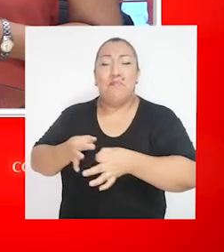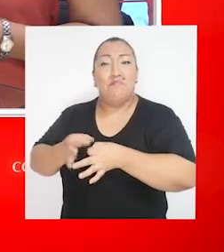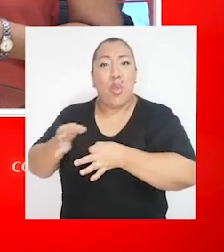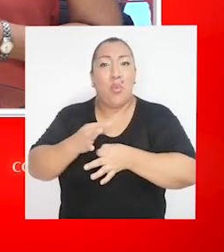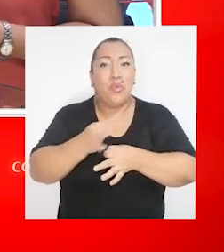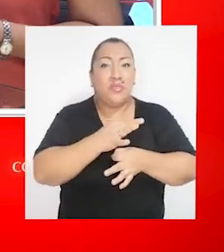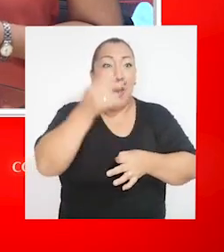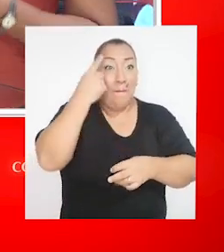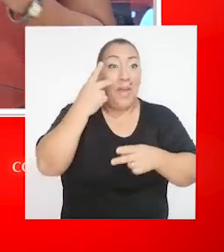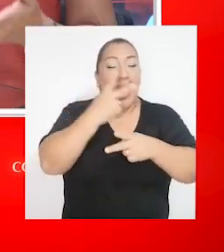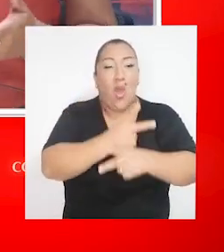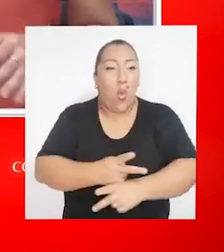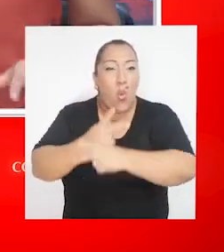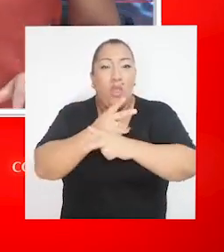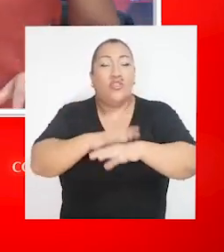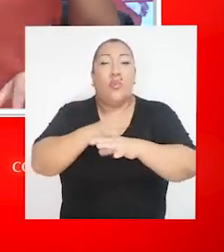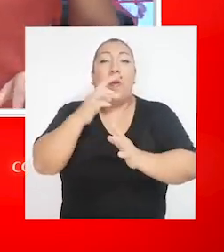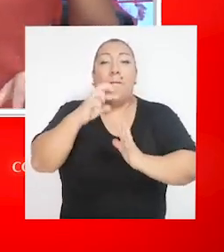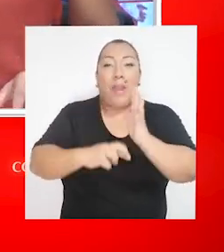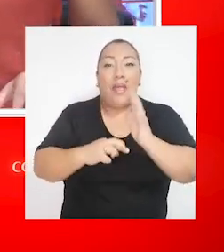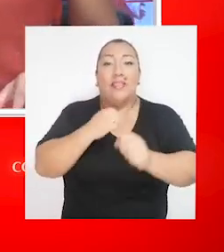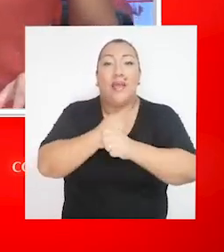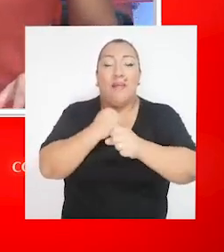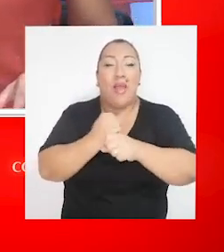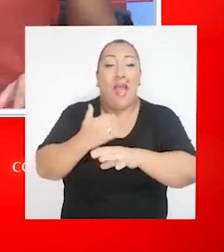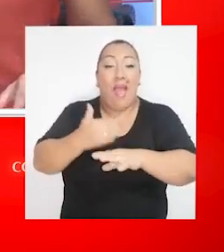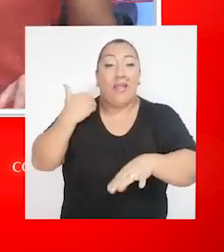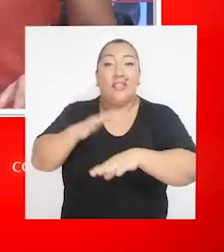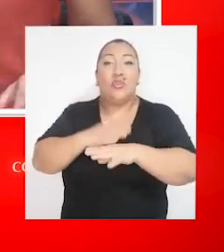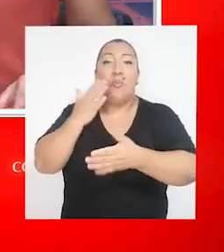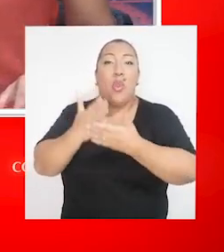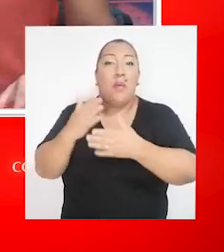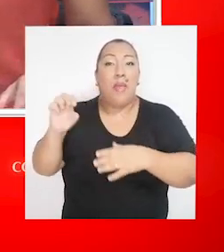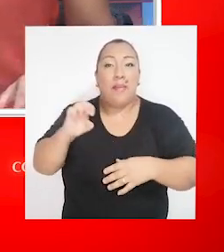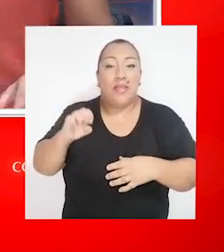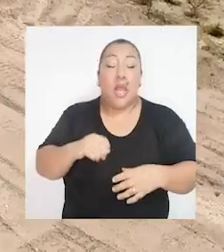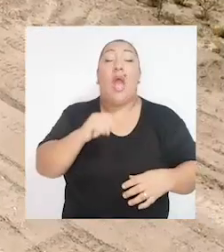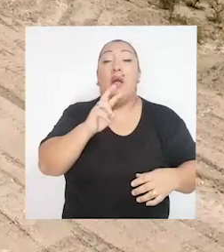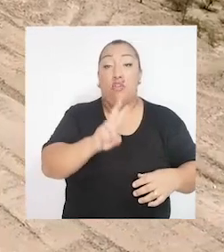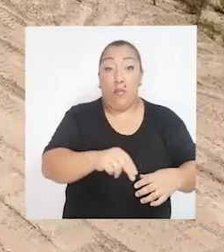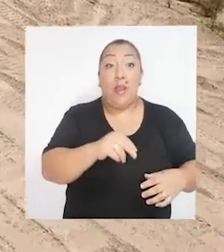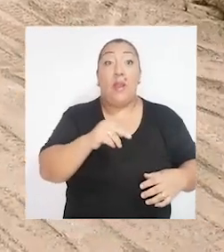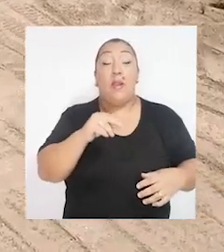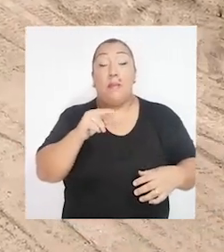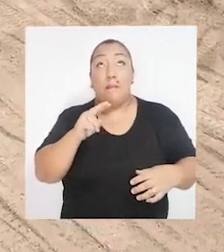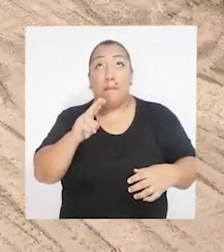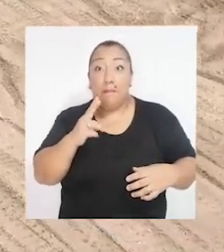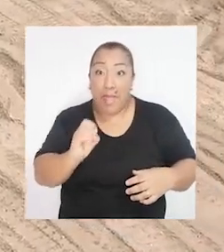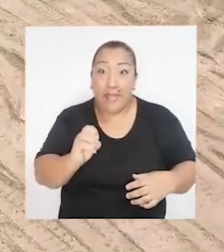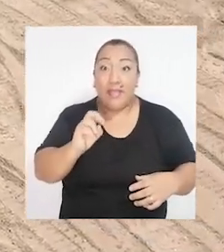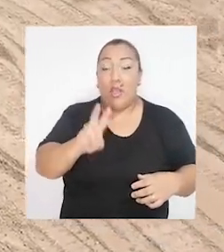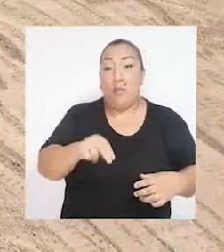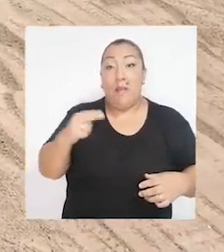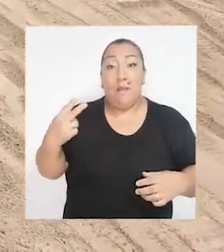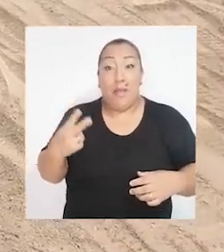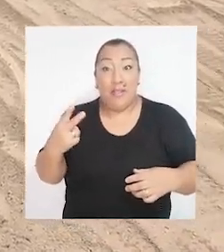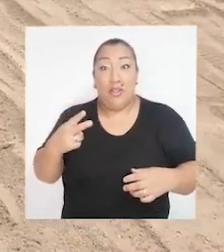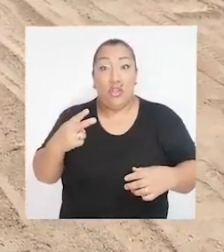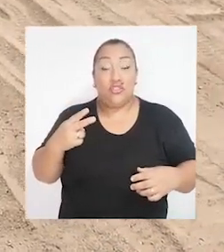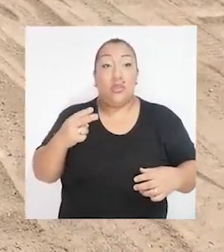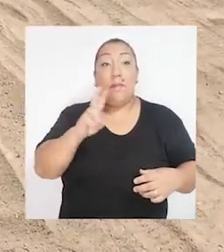regionales y locales para precisamente reducir la vulnerabilidad y atender las emergencias? En el 2021 y el 2022, el